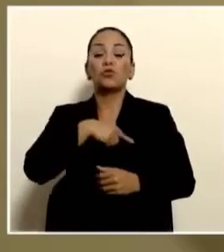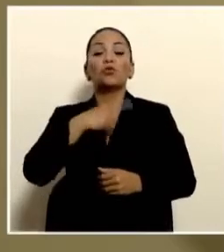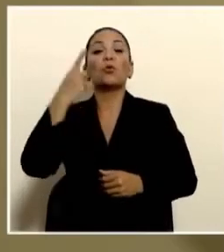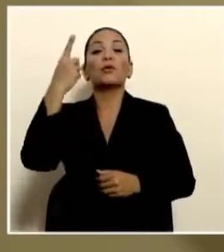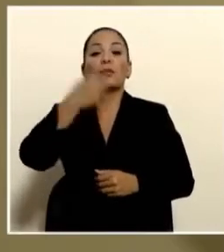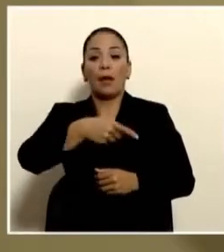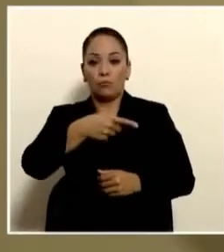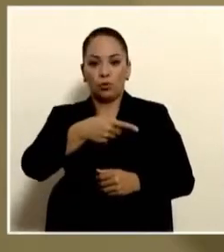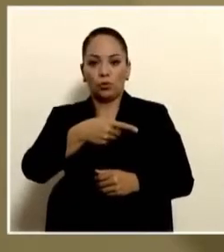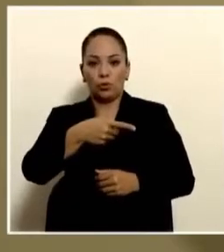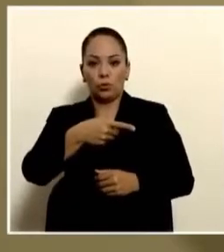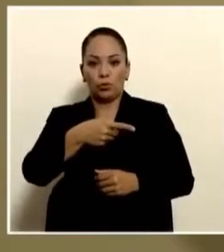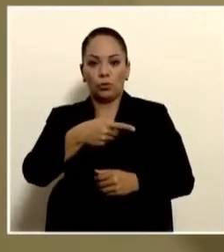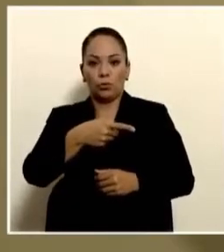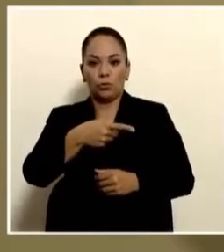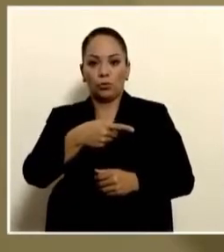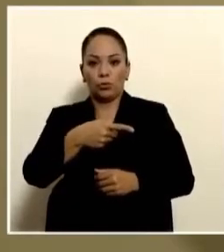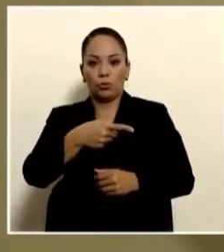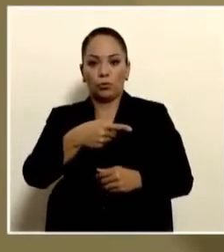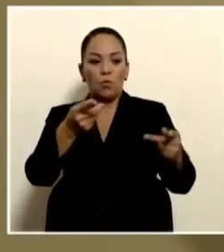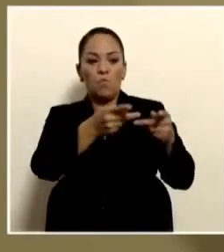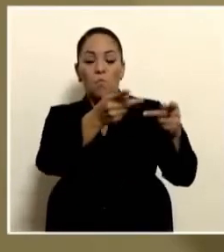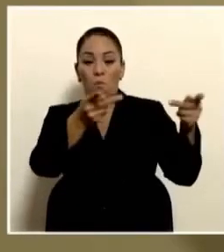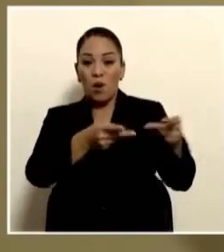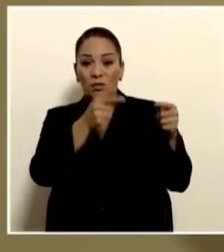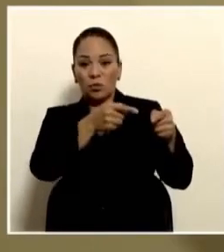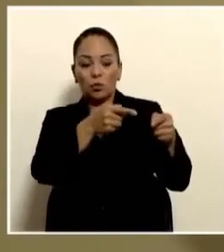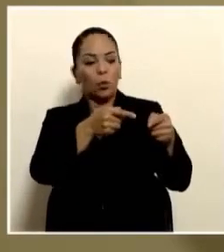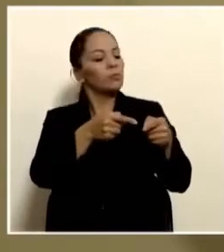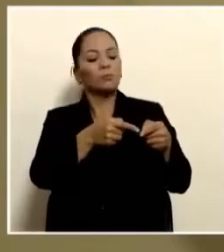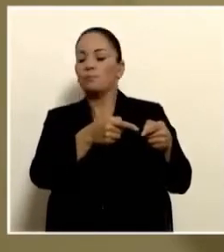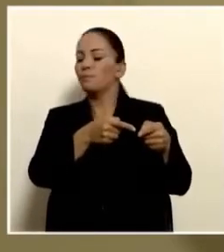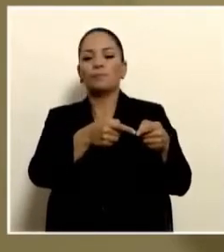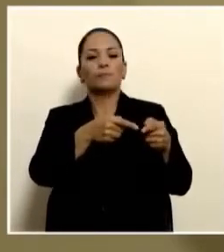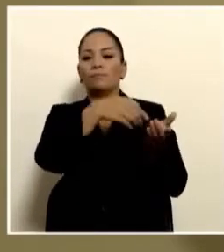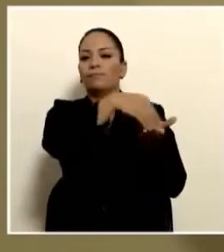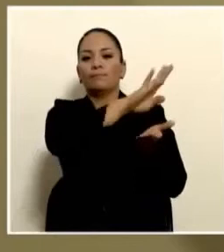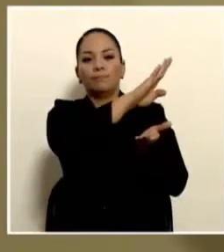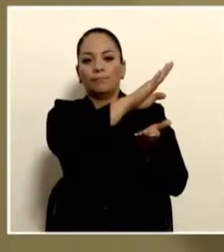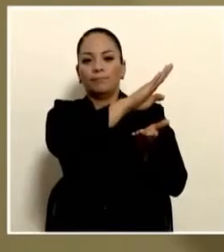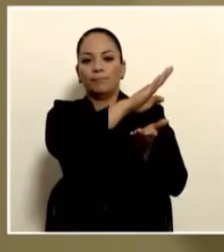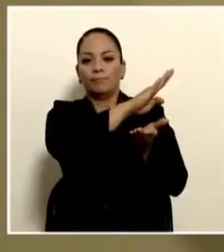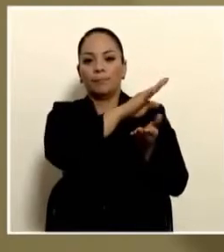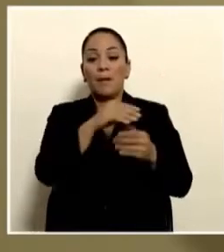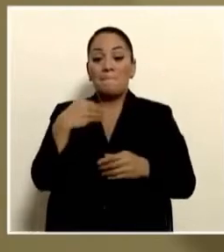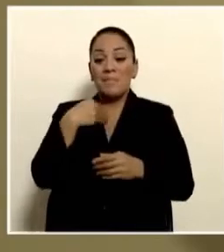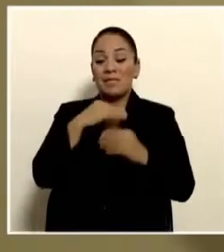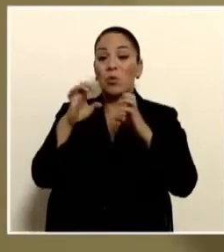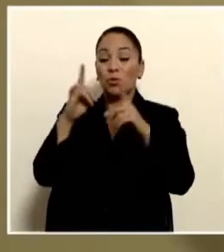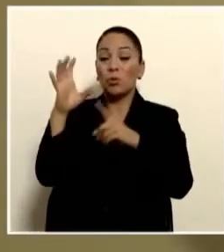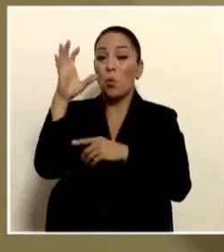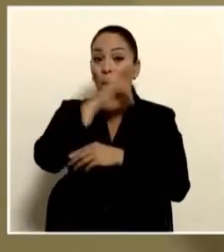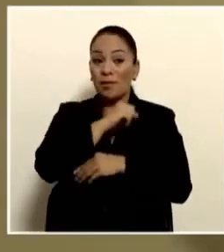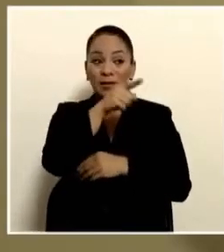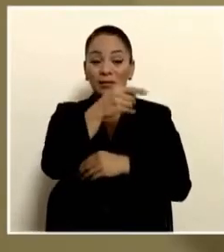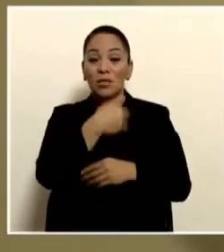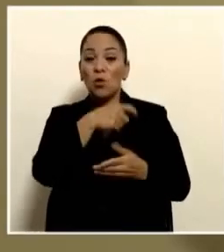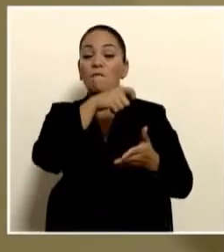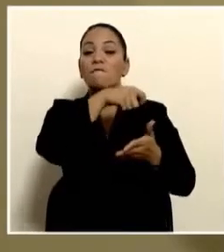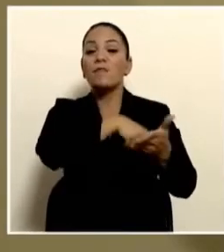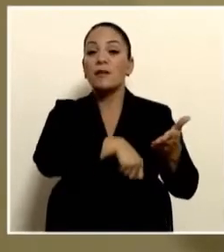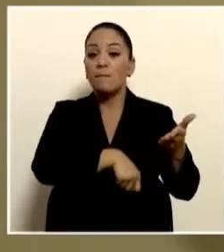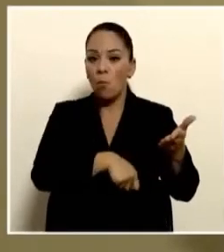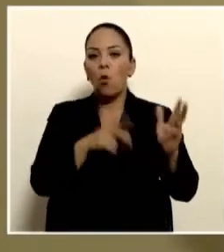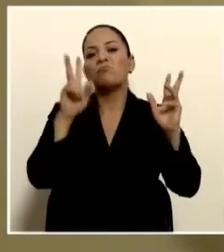de manera isofáctica al enterarse la ministra que ese señor firmó a nombre